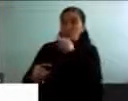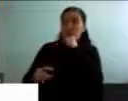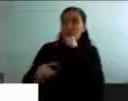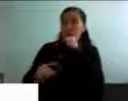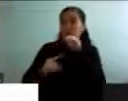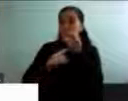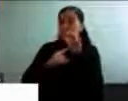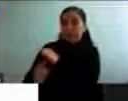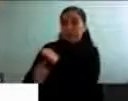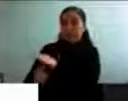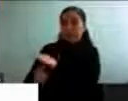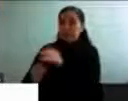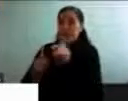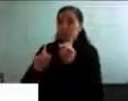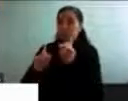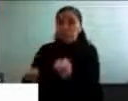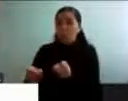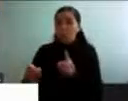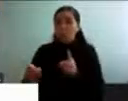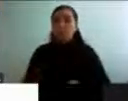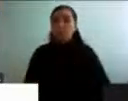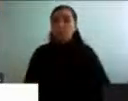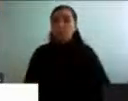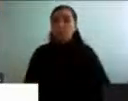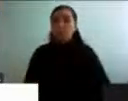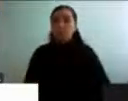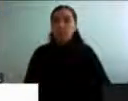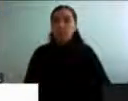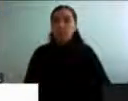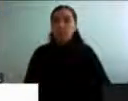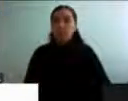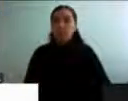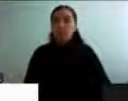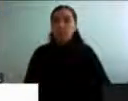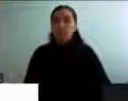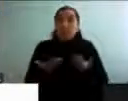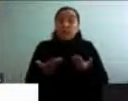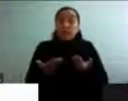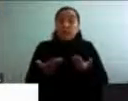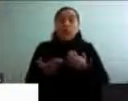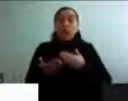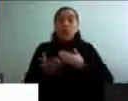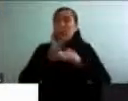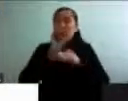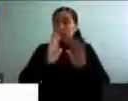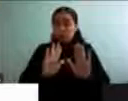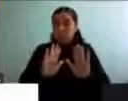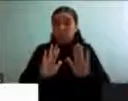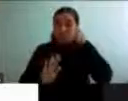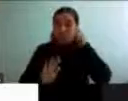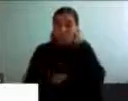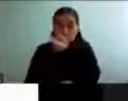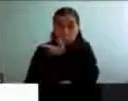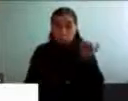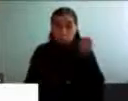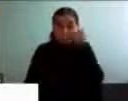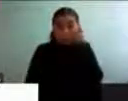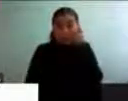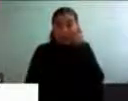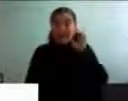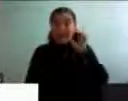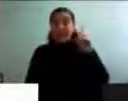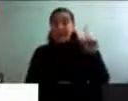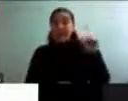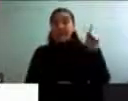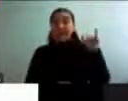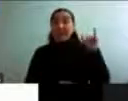Entonces, solamente no me quiero detener en esto, pero para que ustedes lo sepan, el edadismo tiene tanto dimensiones